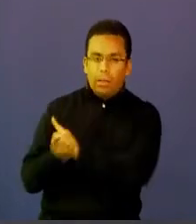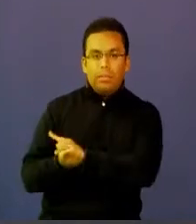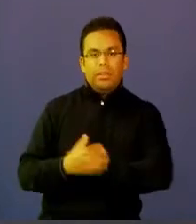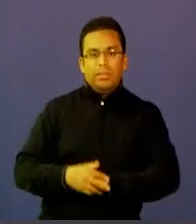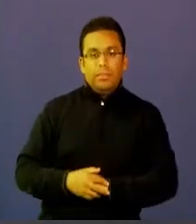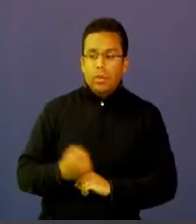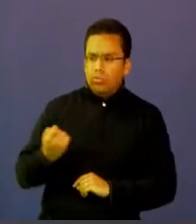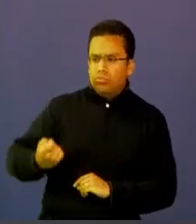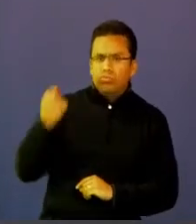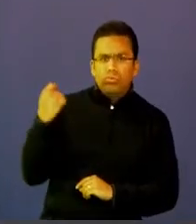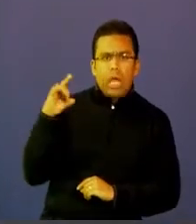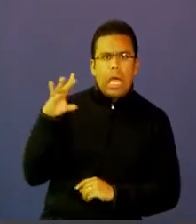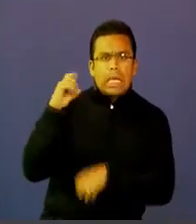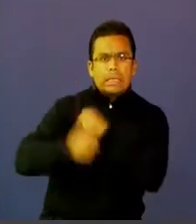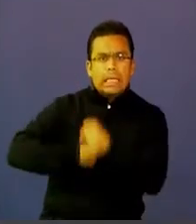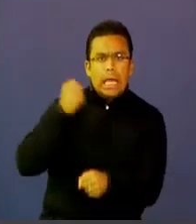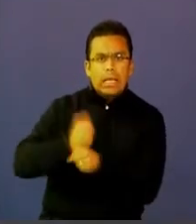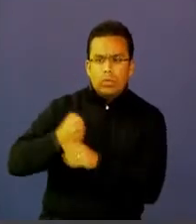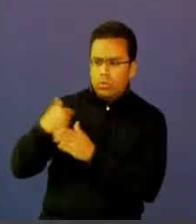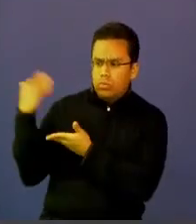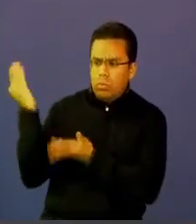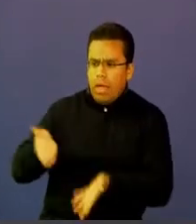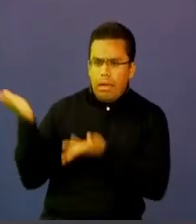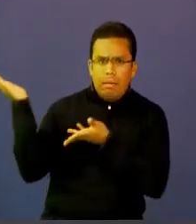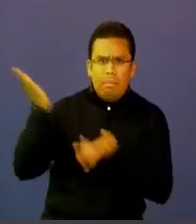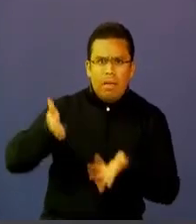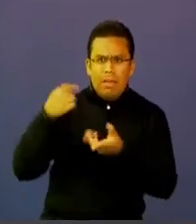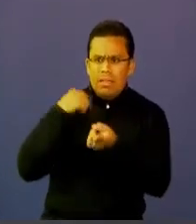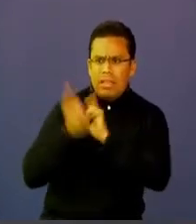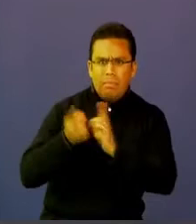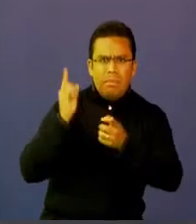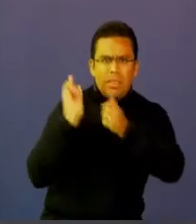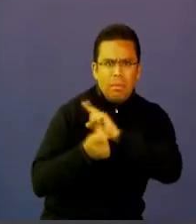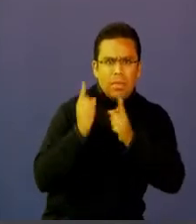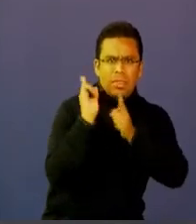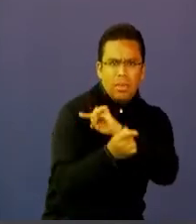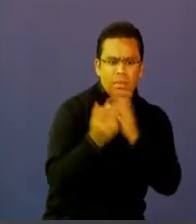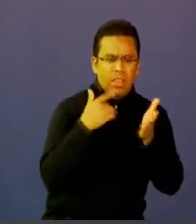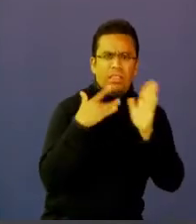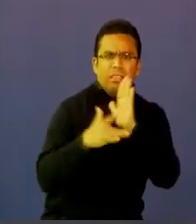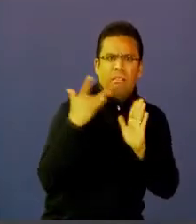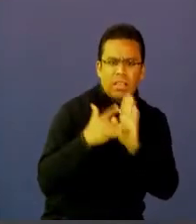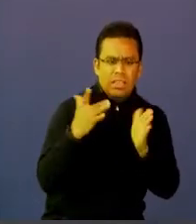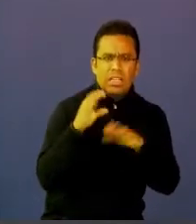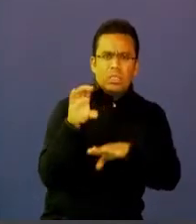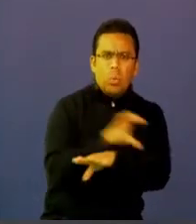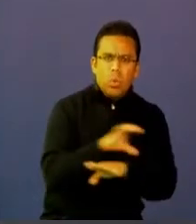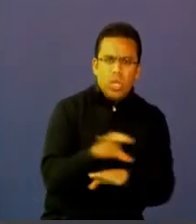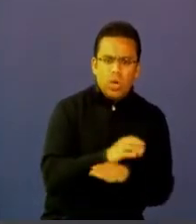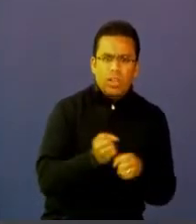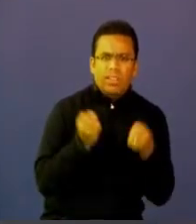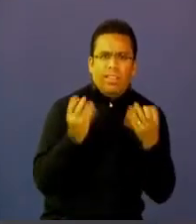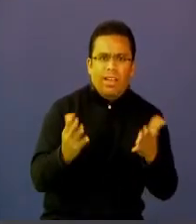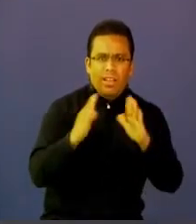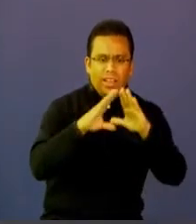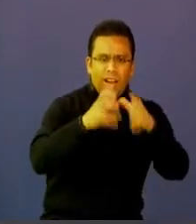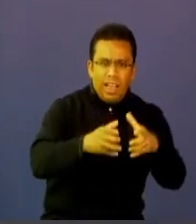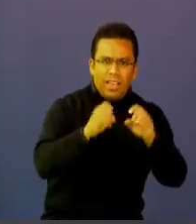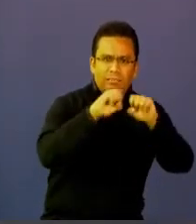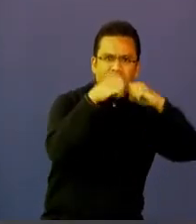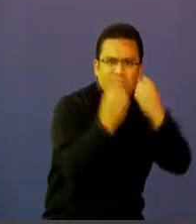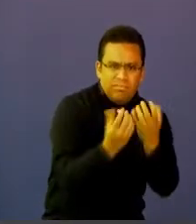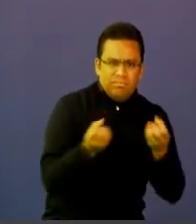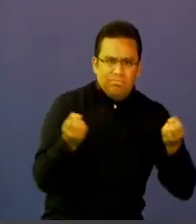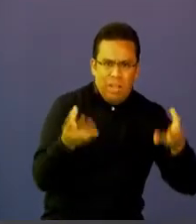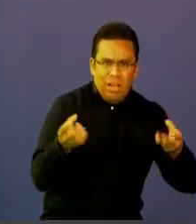en los últimos 15 años hemos visto cómo llegan los computadores, cómo llegan las tabletas al aula, cómo los profesores